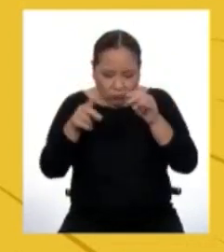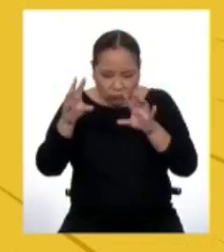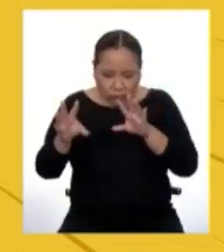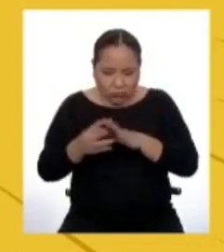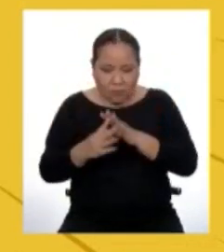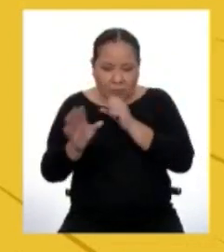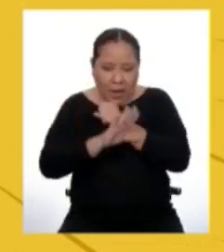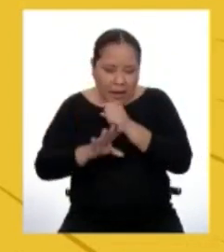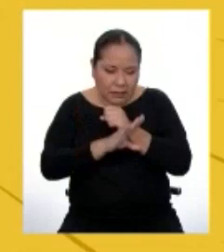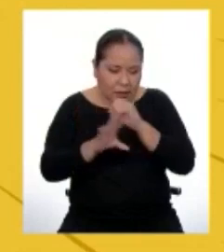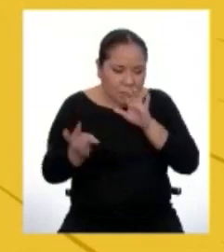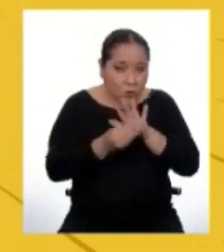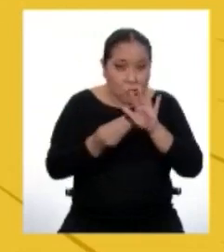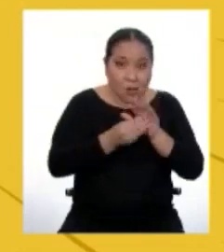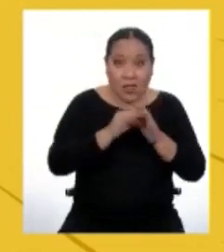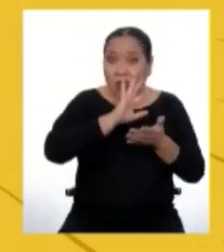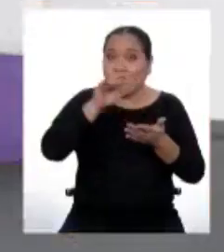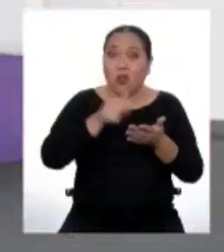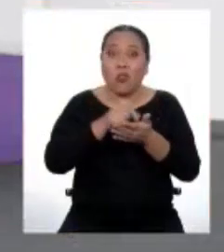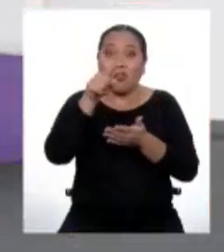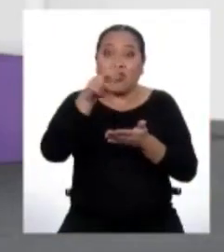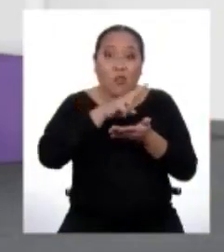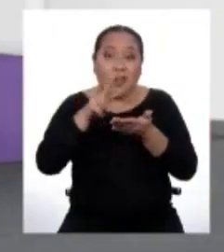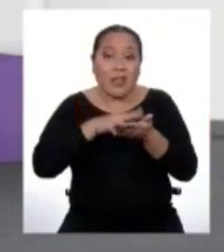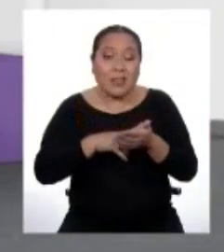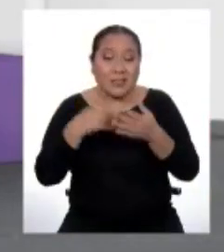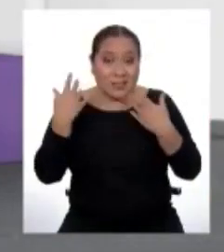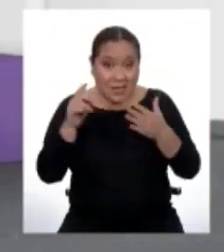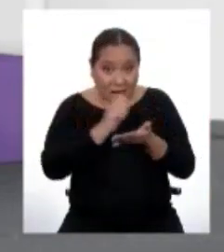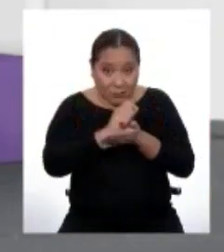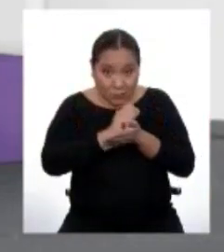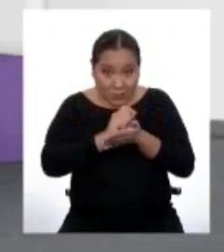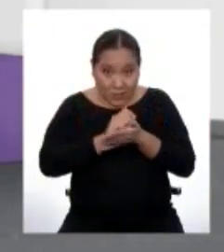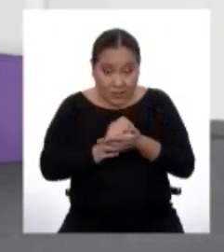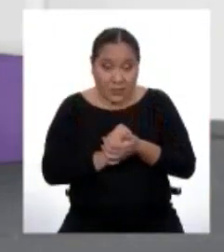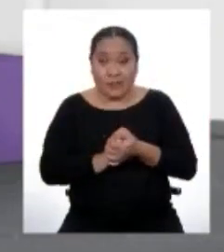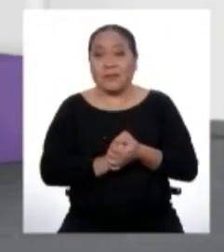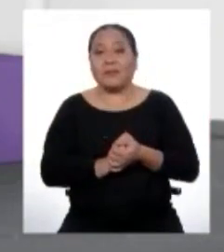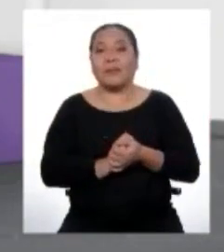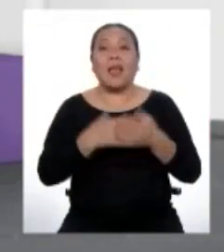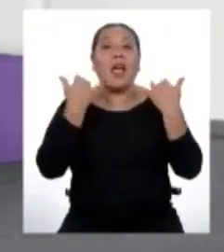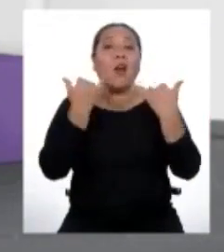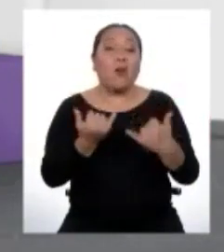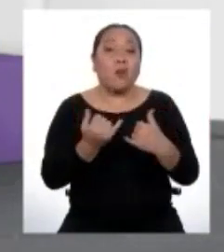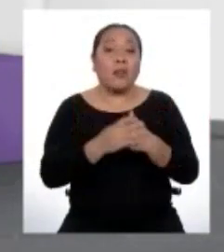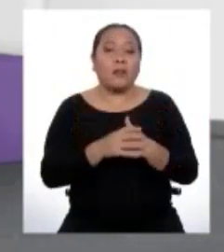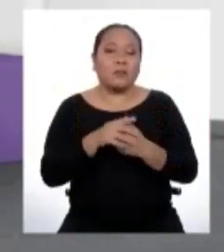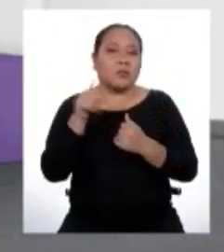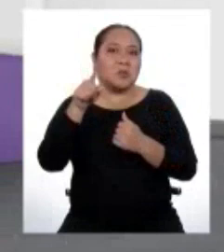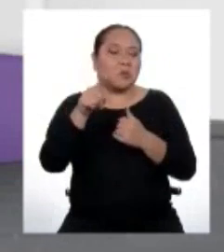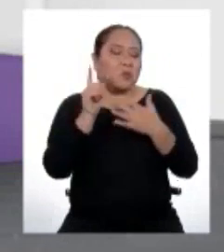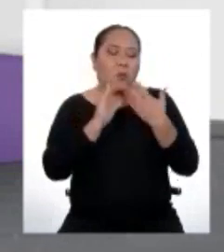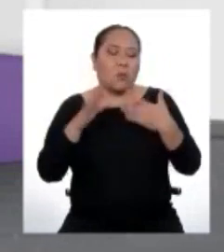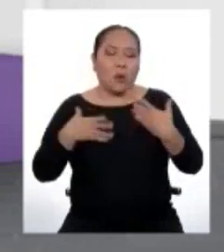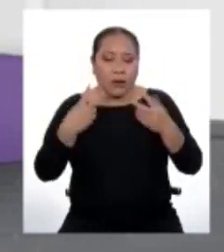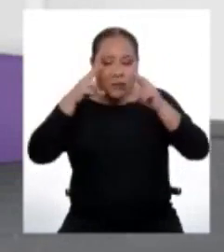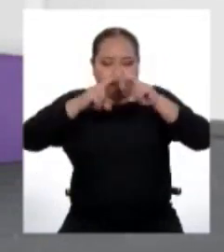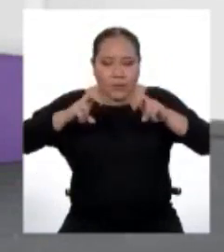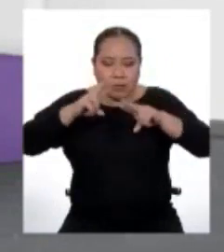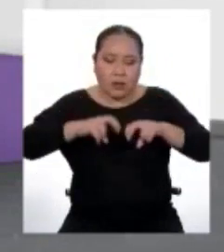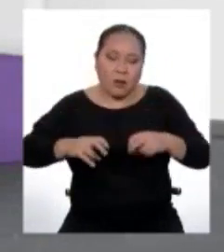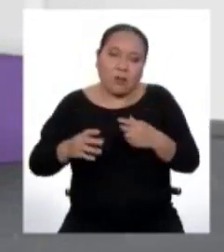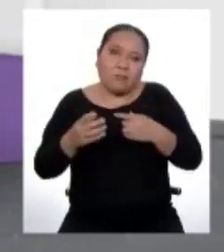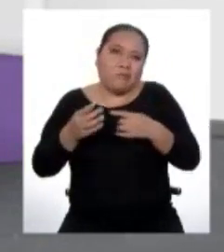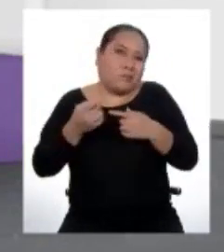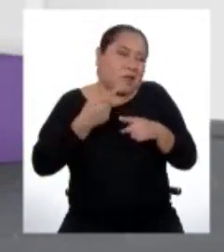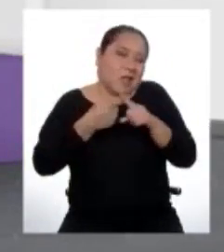y secundarias de todos los textos que revisen. ¿Ya lo tienen todo apuntado? Ahora, si no pueden hacer la investigación por A o